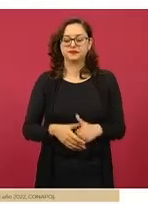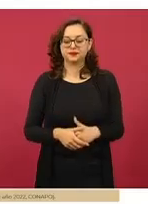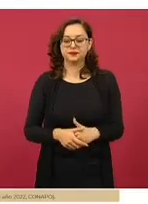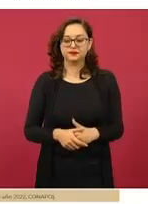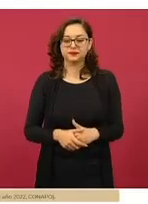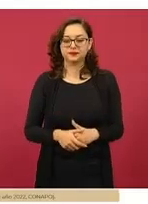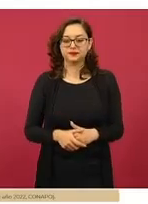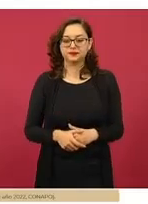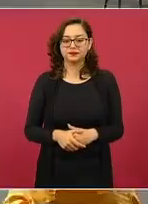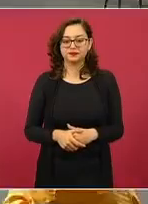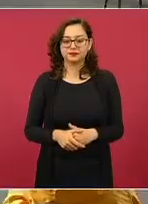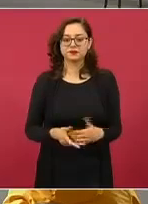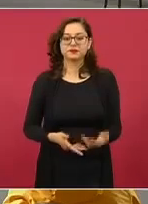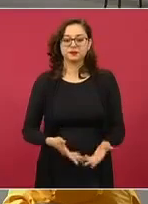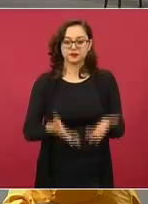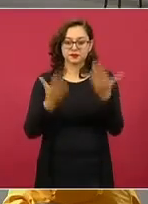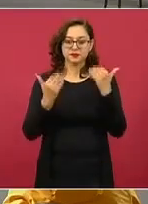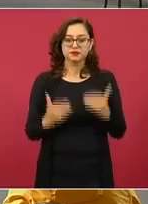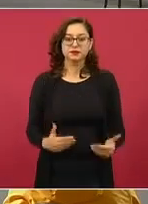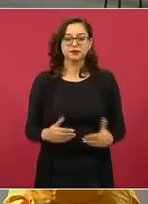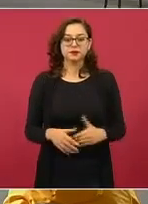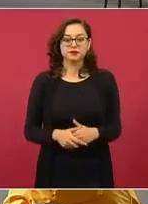La siguiente, por favor.